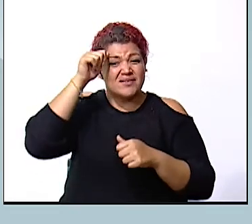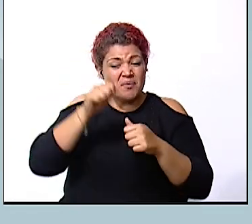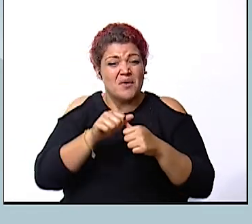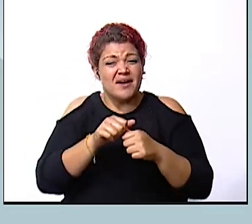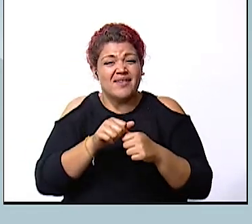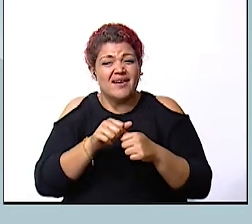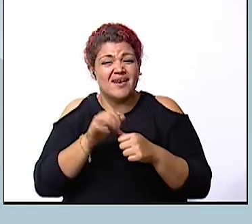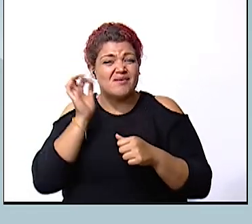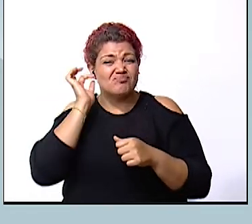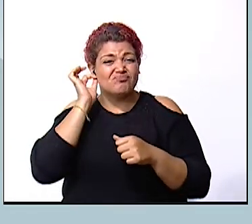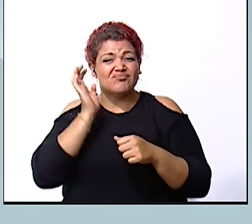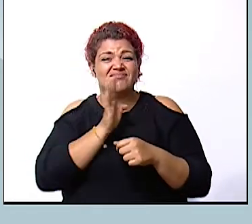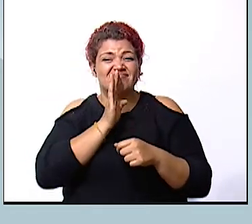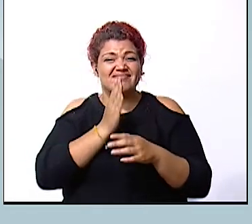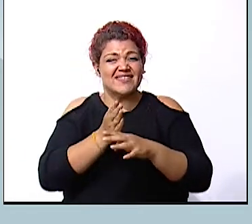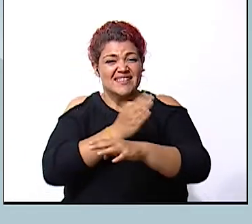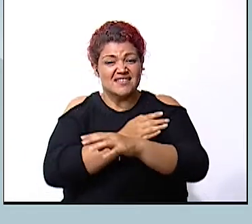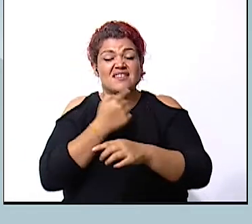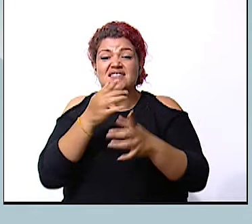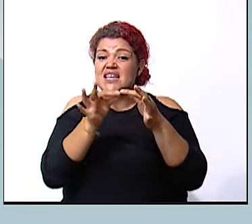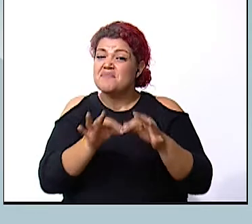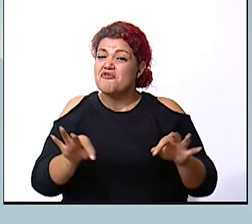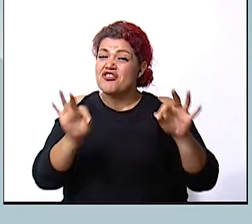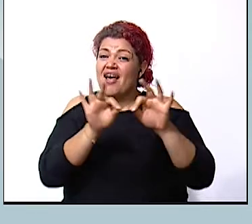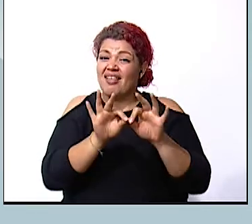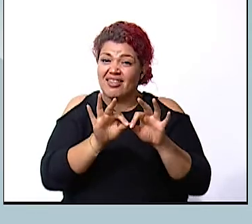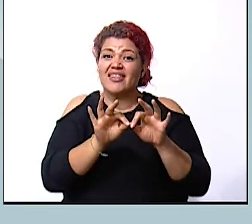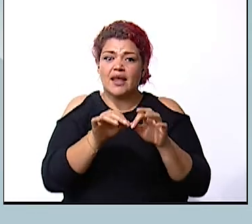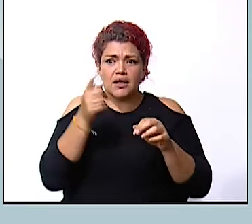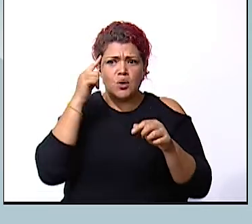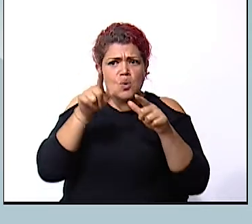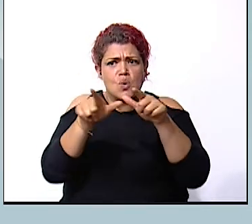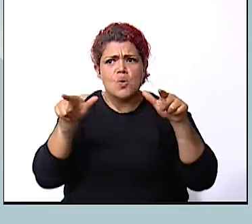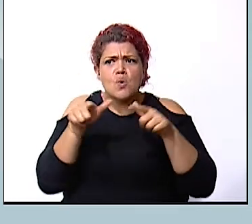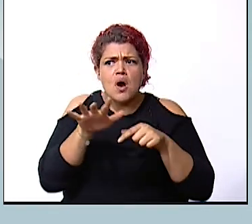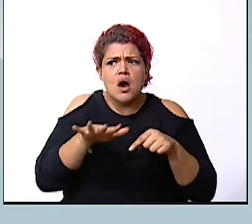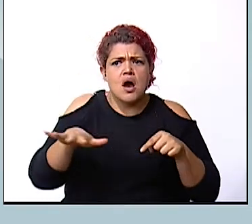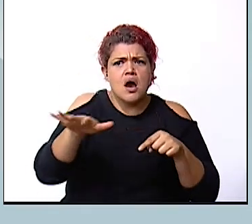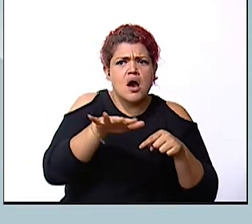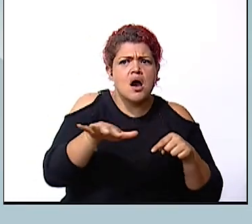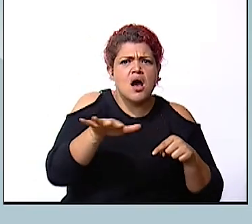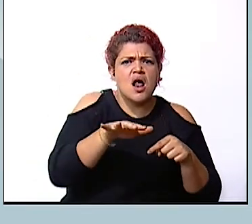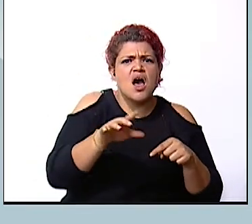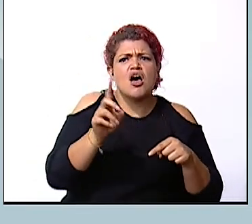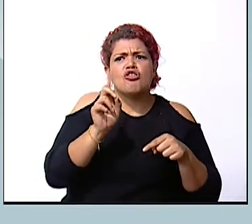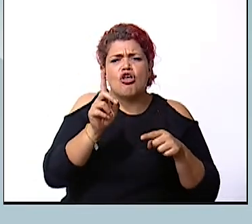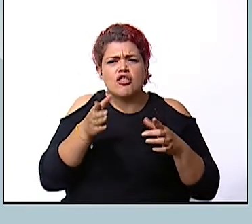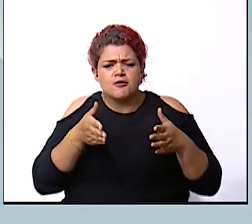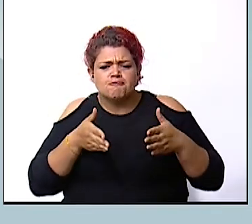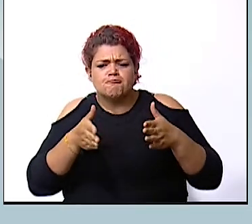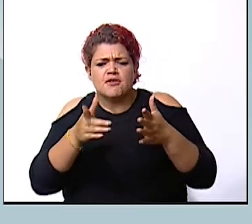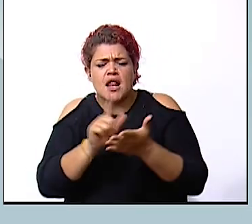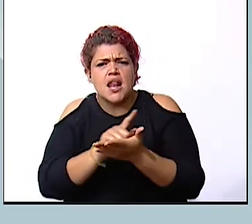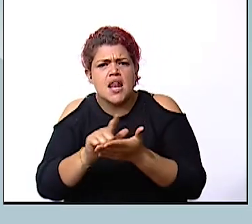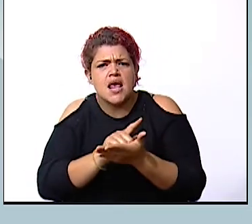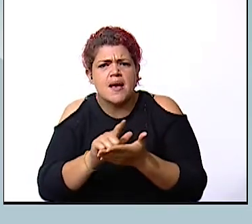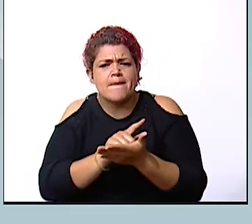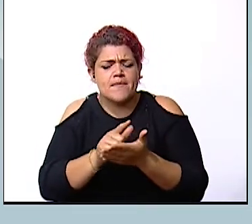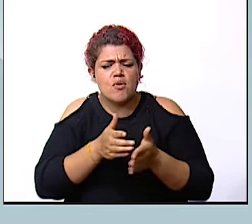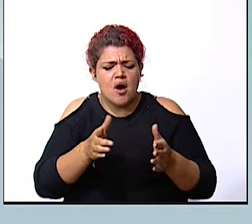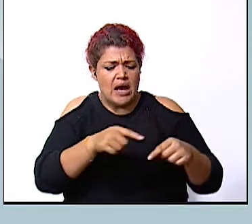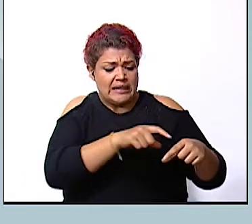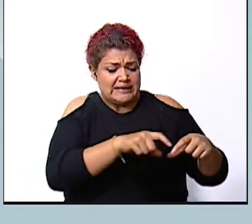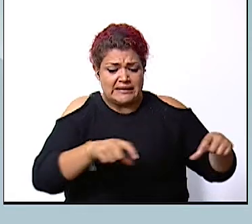que Paola nos hablaba de que era importante saber que las zonas de las carreteras estén limpias que los